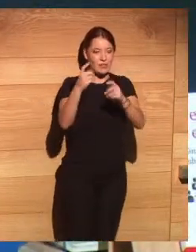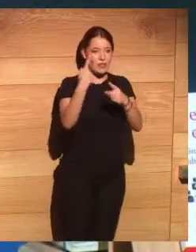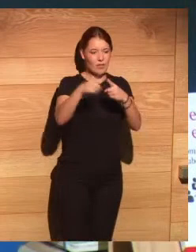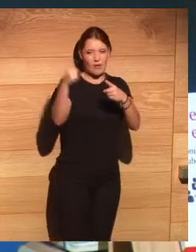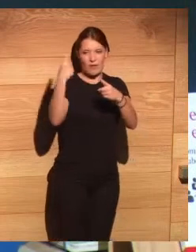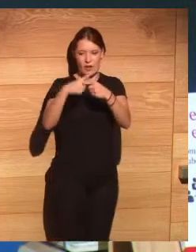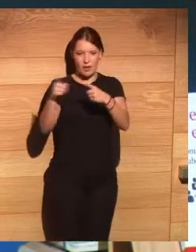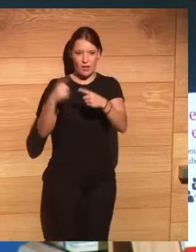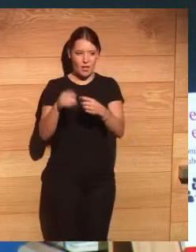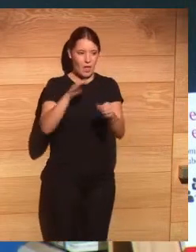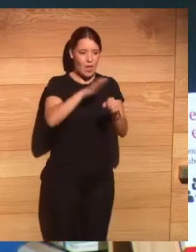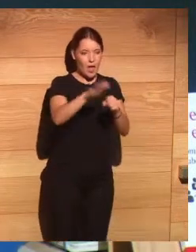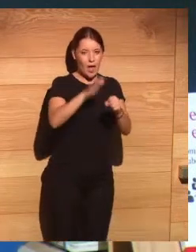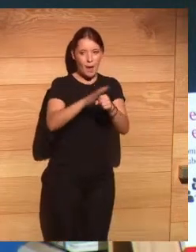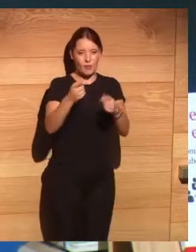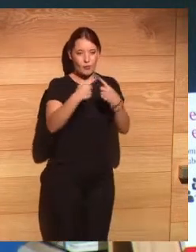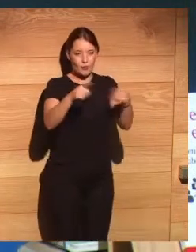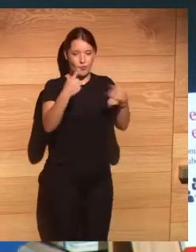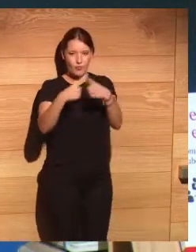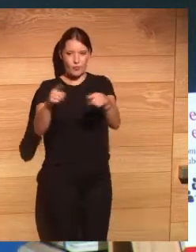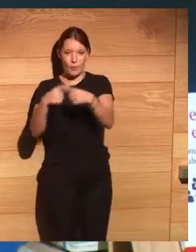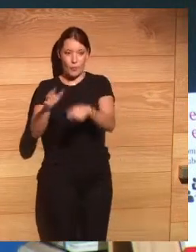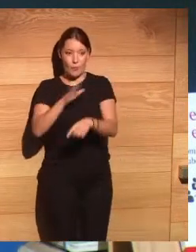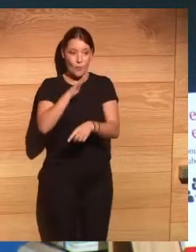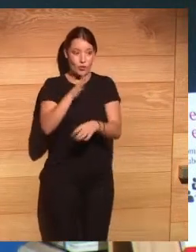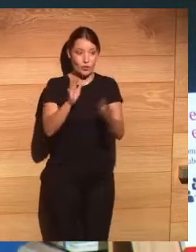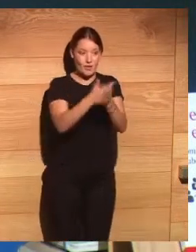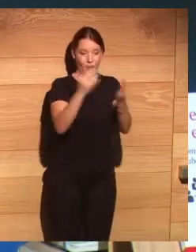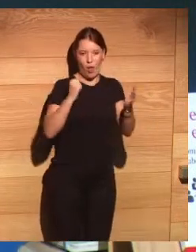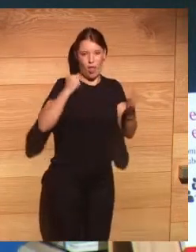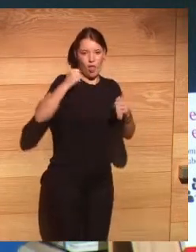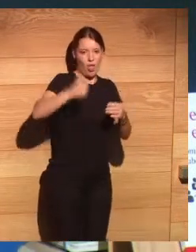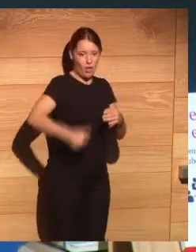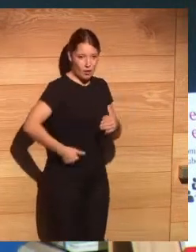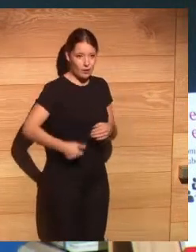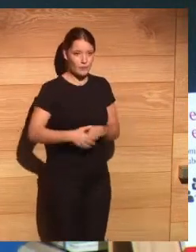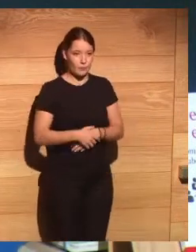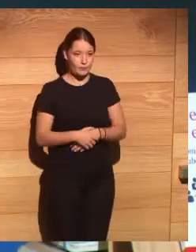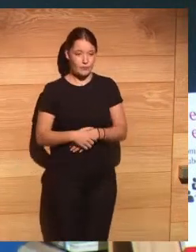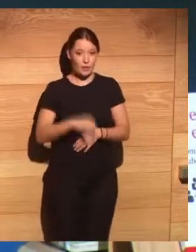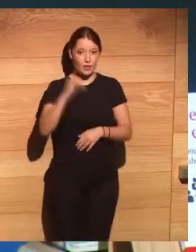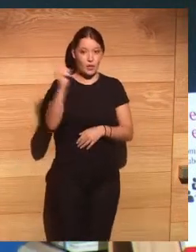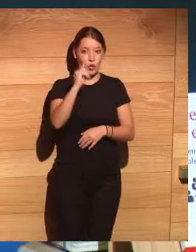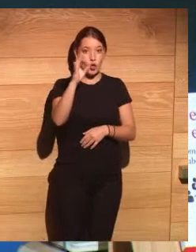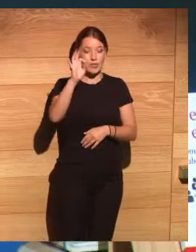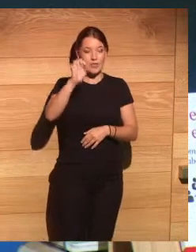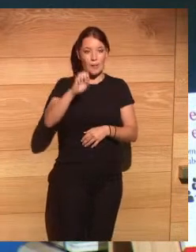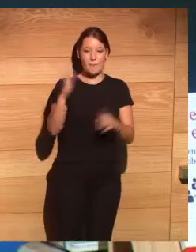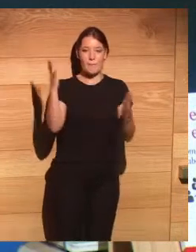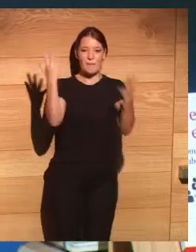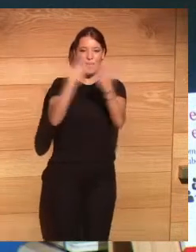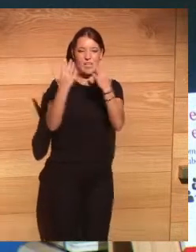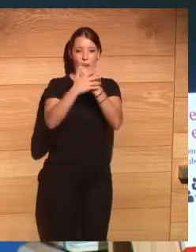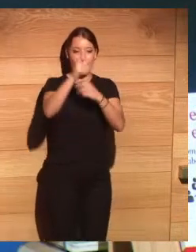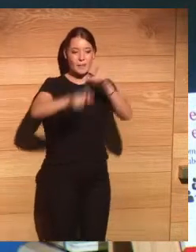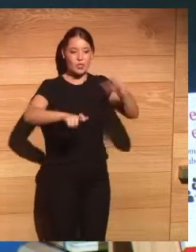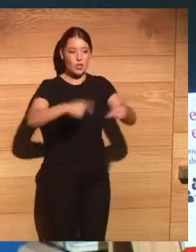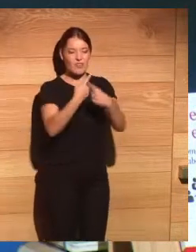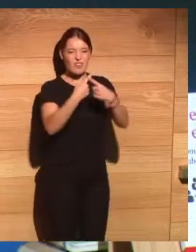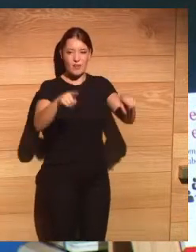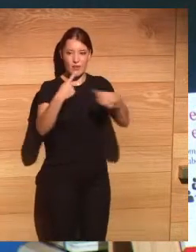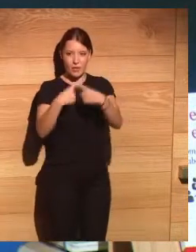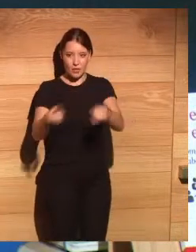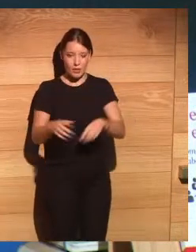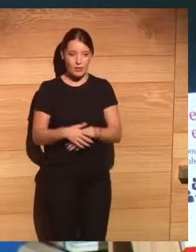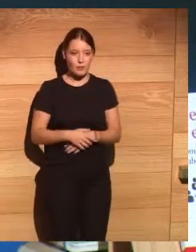ámbitos y eso es la riqueza de este libro José Joaquín ha sabido mezclar gente que venimos de muchos mundos muy diferente yo como doctor en psicología